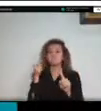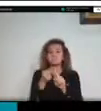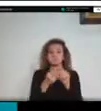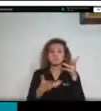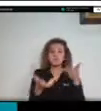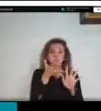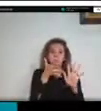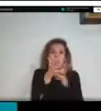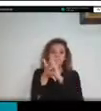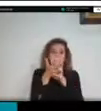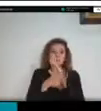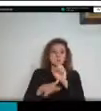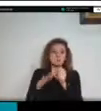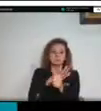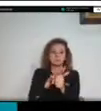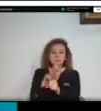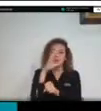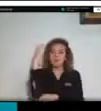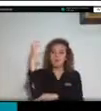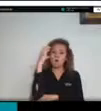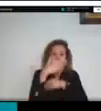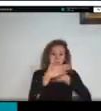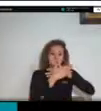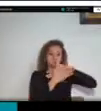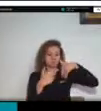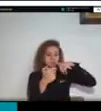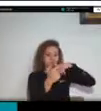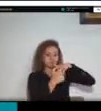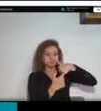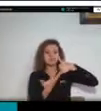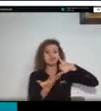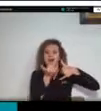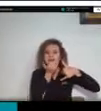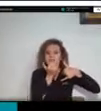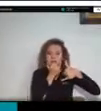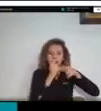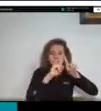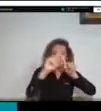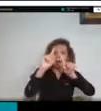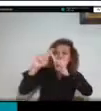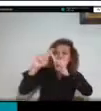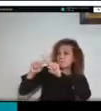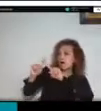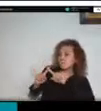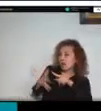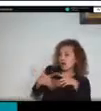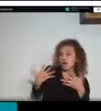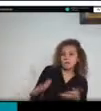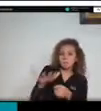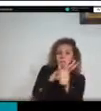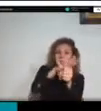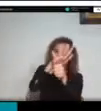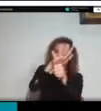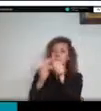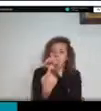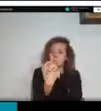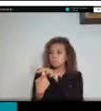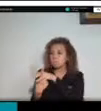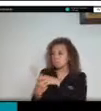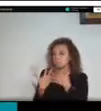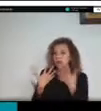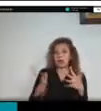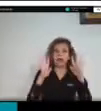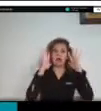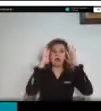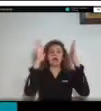en esta parte del país y también conocer lo que sucede en otras partes del país y de esta manera poder articular trabajos en prueba